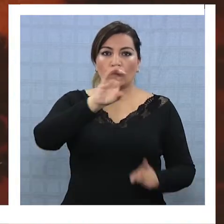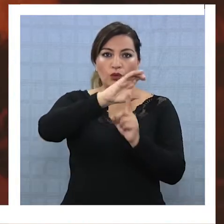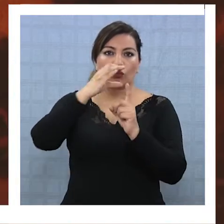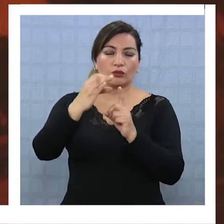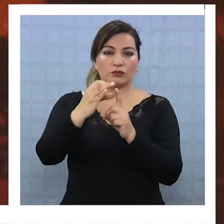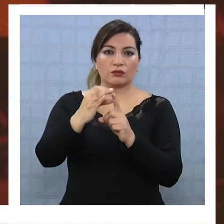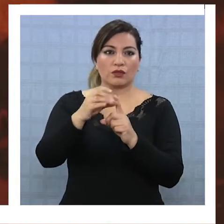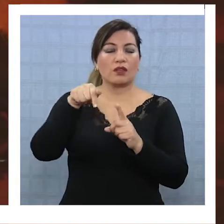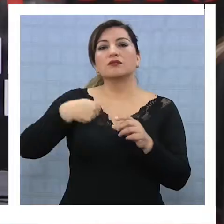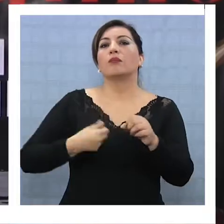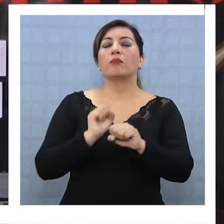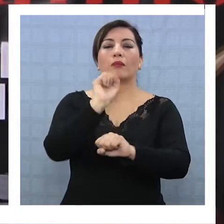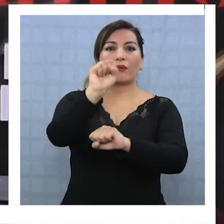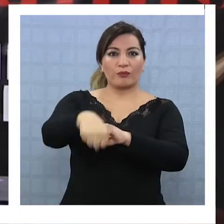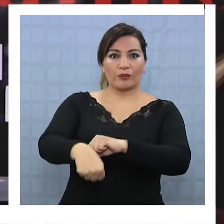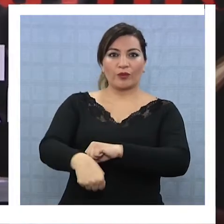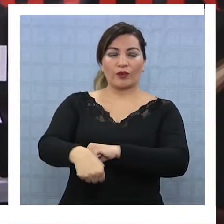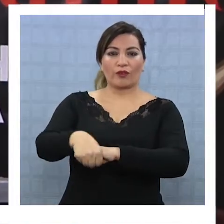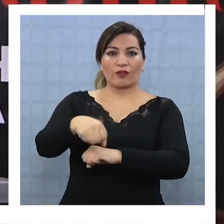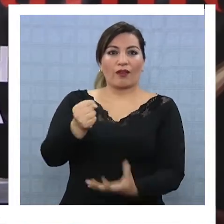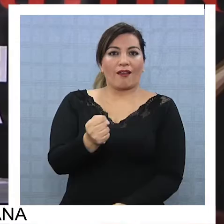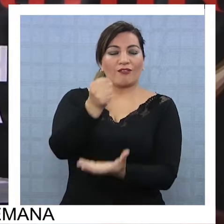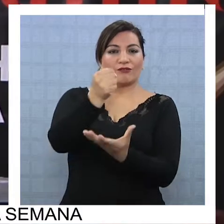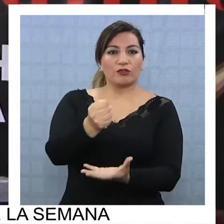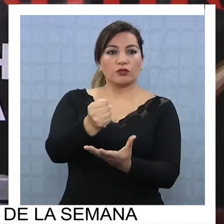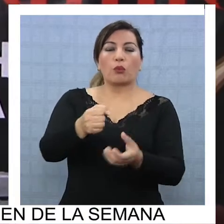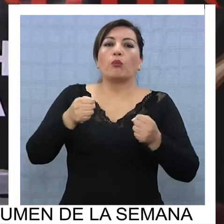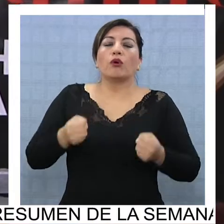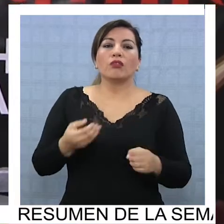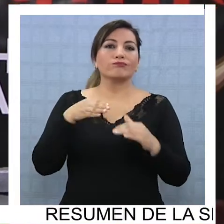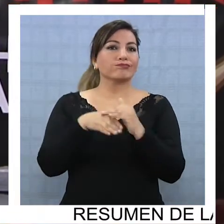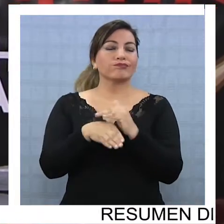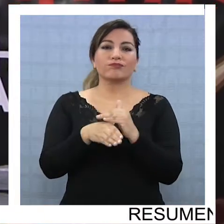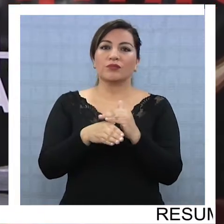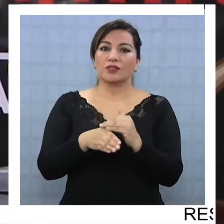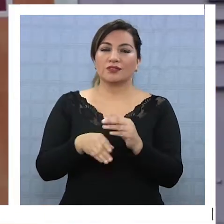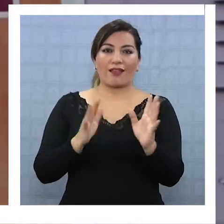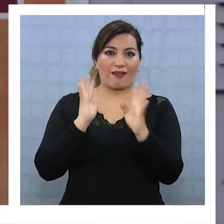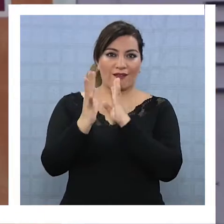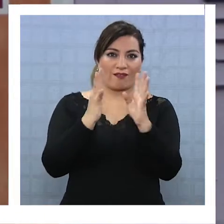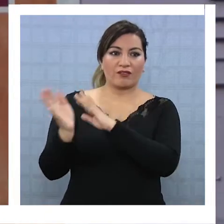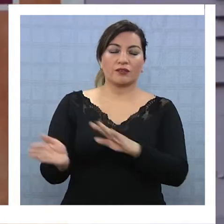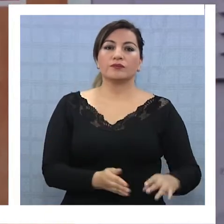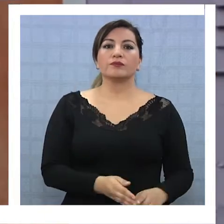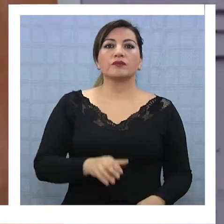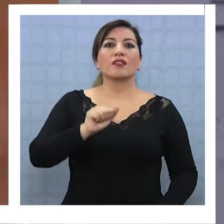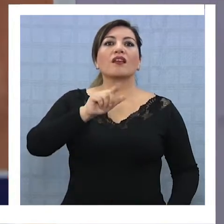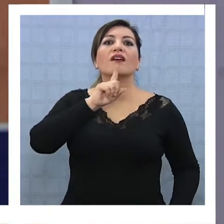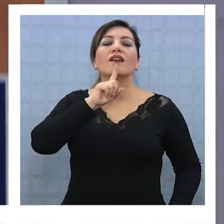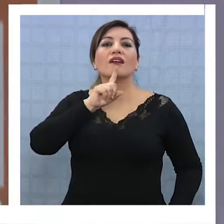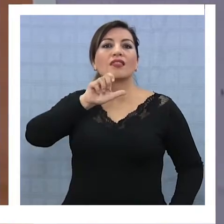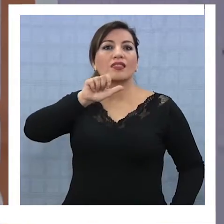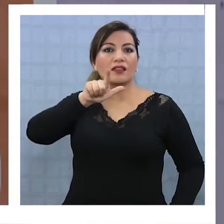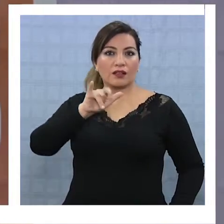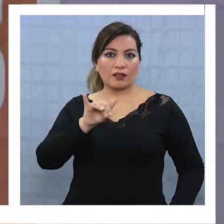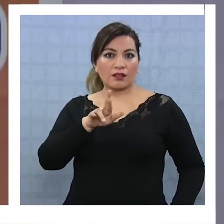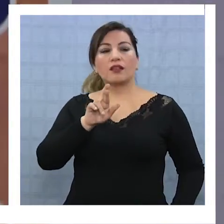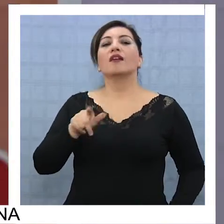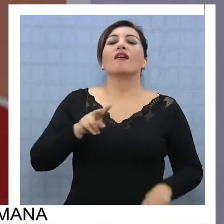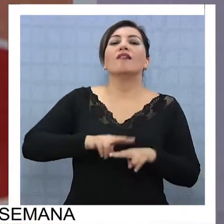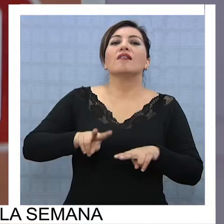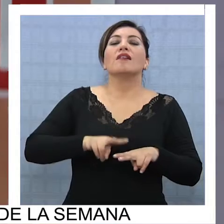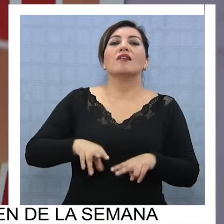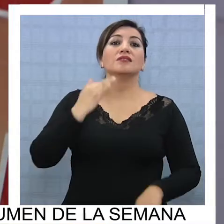cual gracias a la aprobación de este fondo puedo acceder a esta feria. El atelier de Paulino Astudillo donde